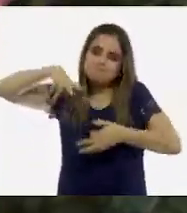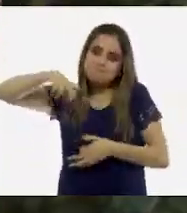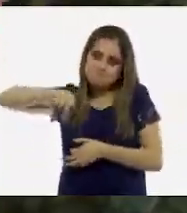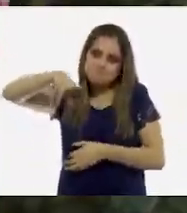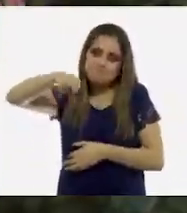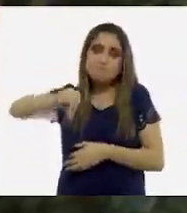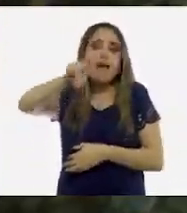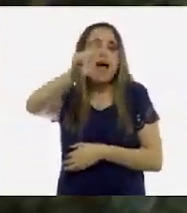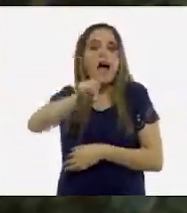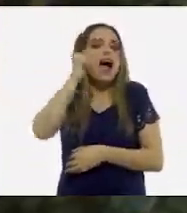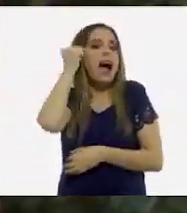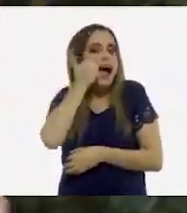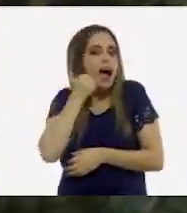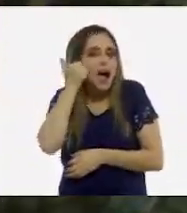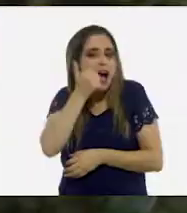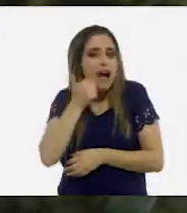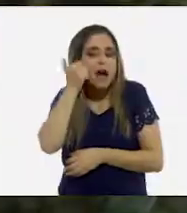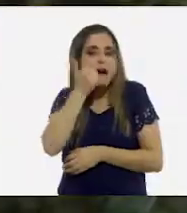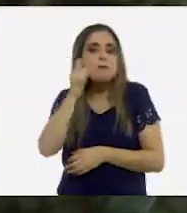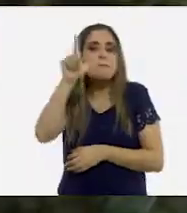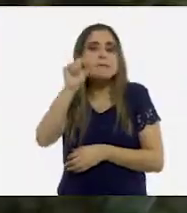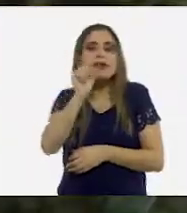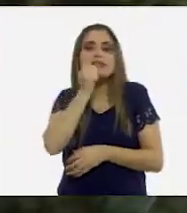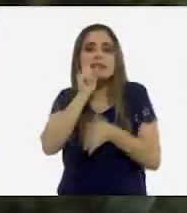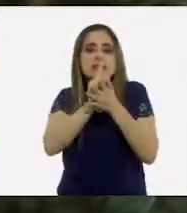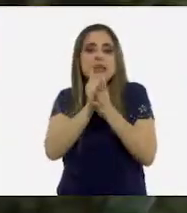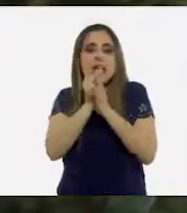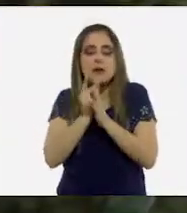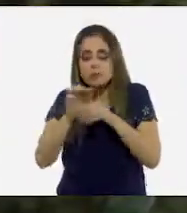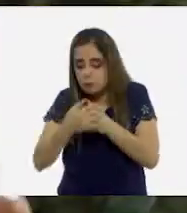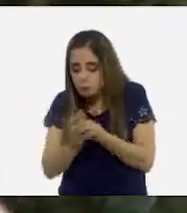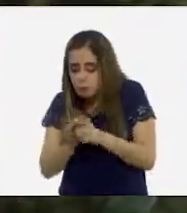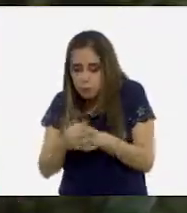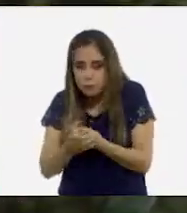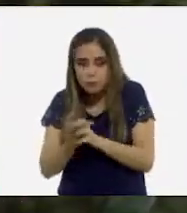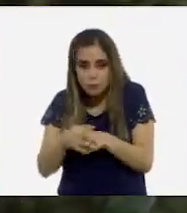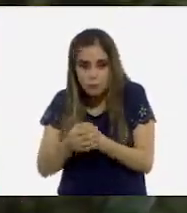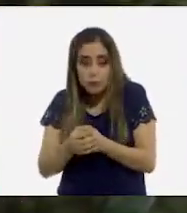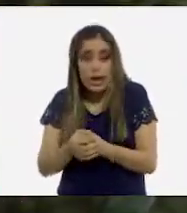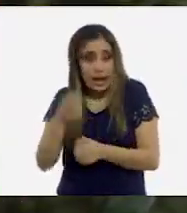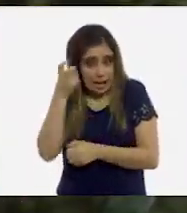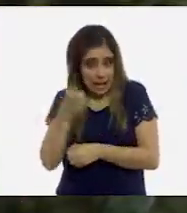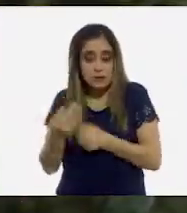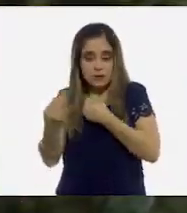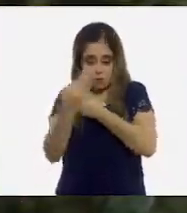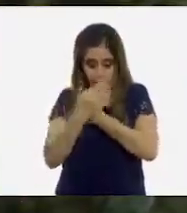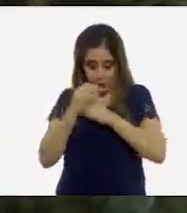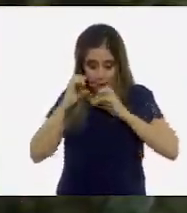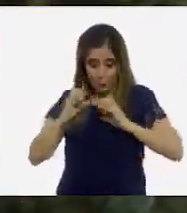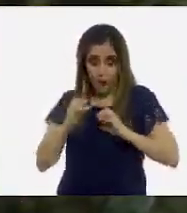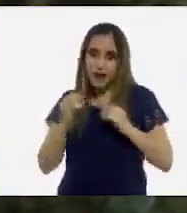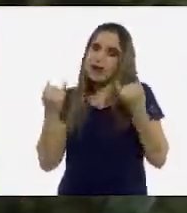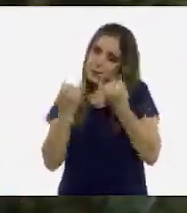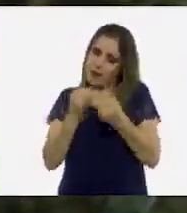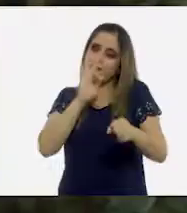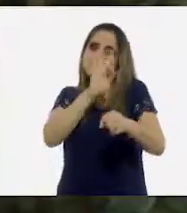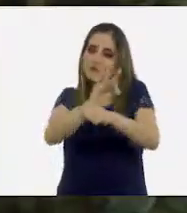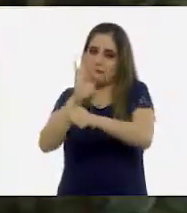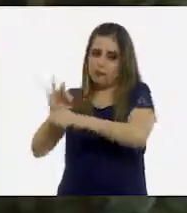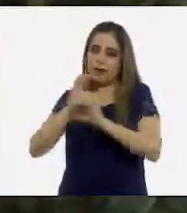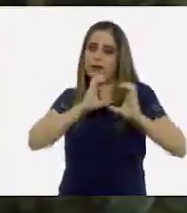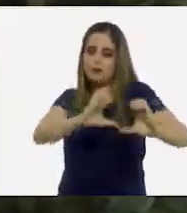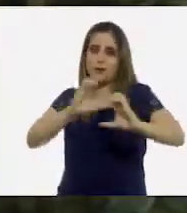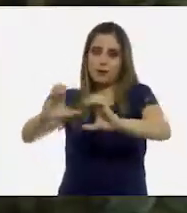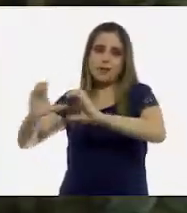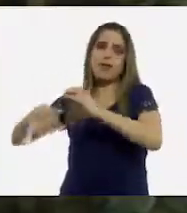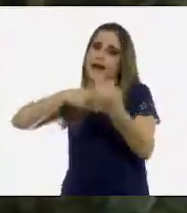con agua y jabón durante 20 segundos. Así te proteges tú y proteges a todas las